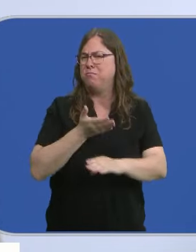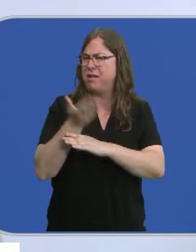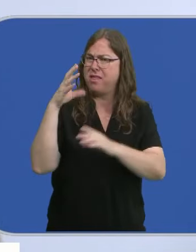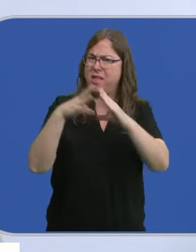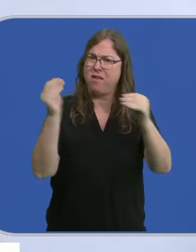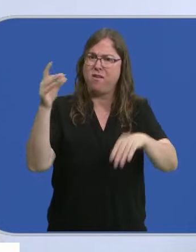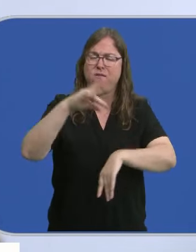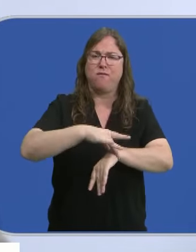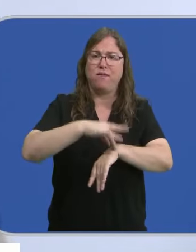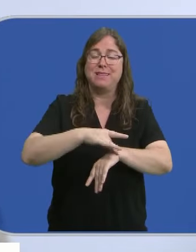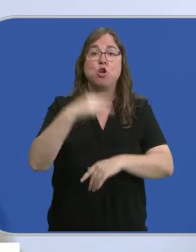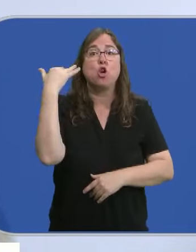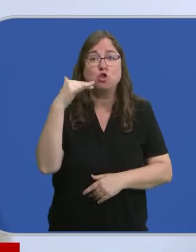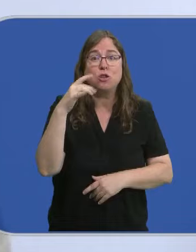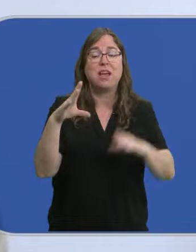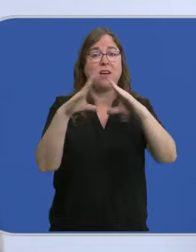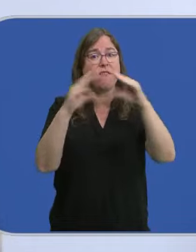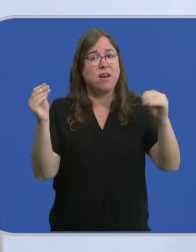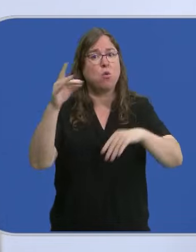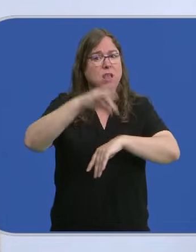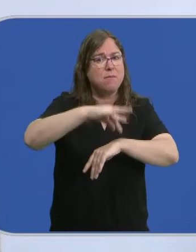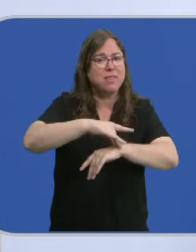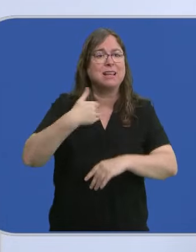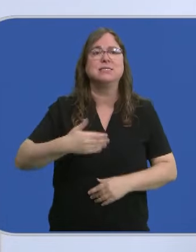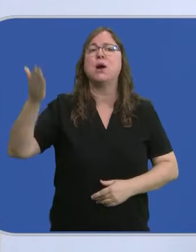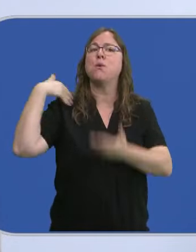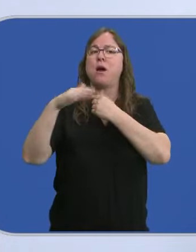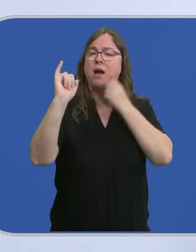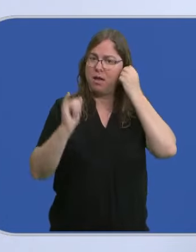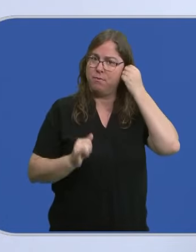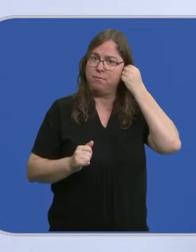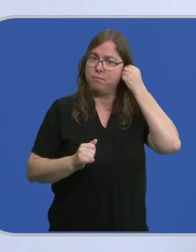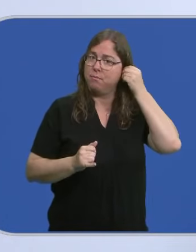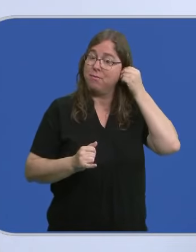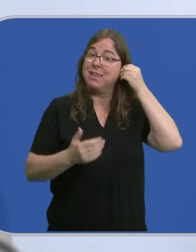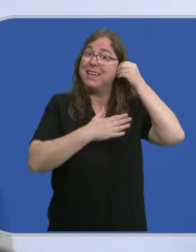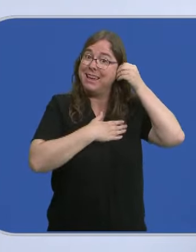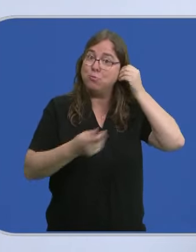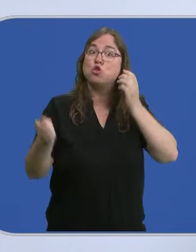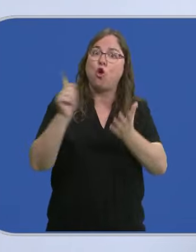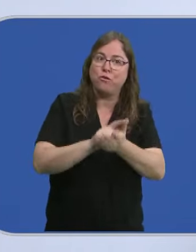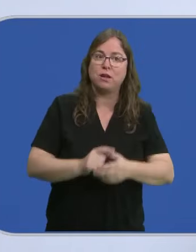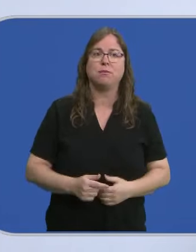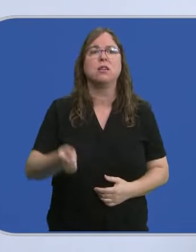facultad, pero quiero decir que Soria esta facultad de medicina ya la tuvo en sus tiempos y queremos que vuelva. Somos la primera